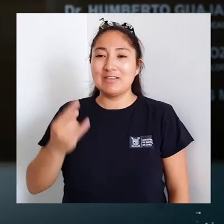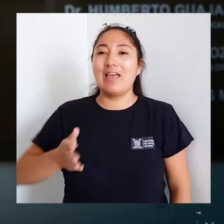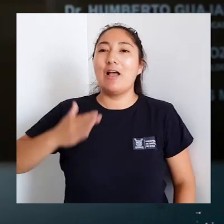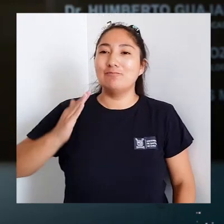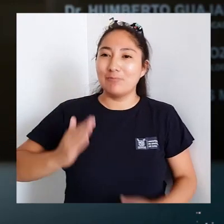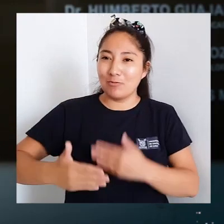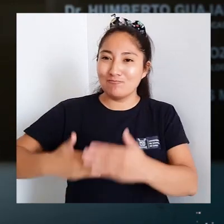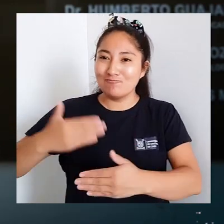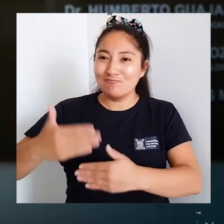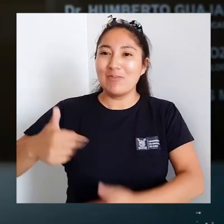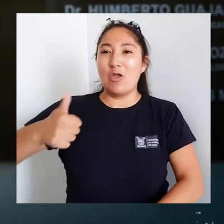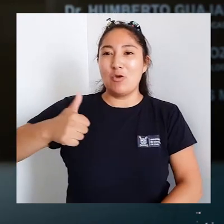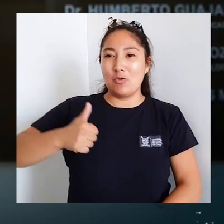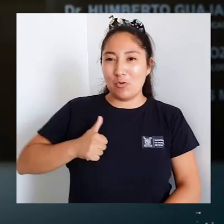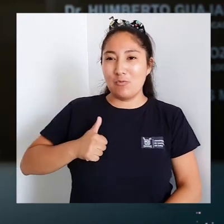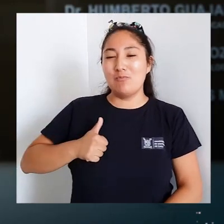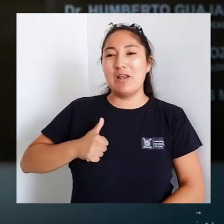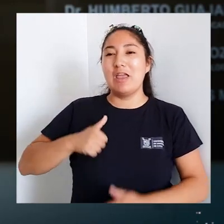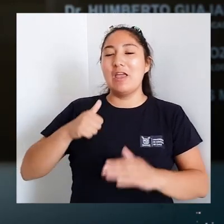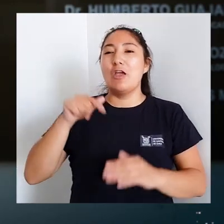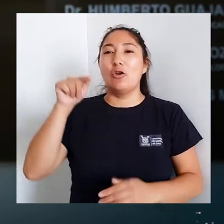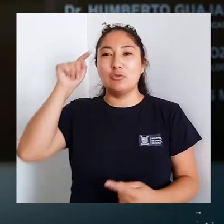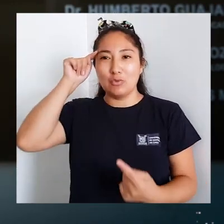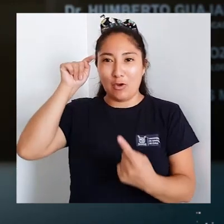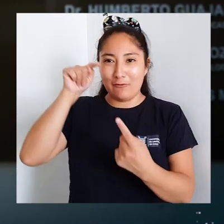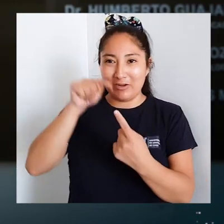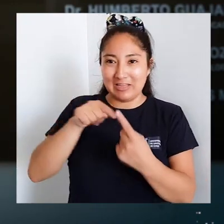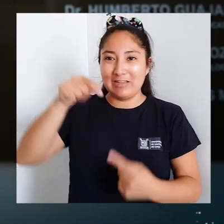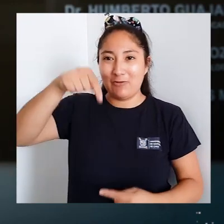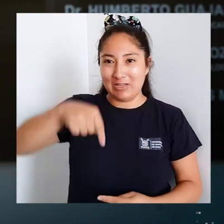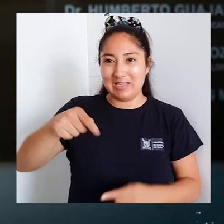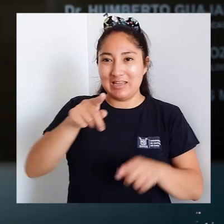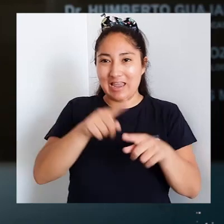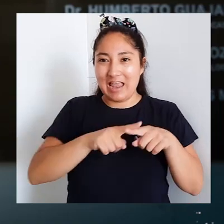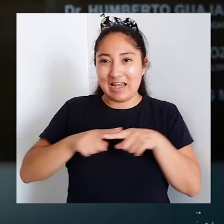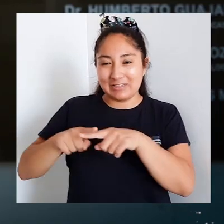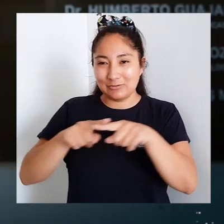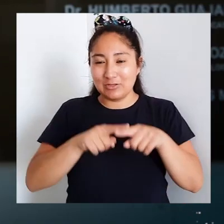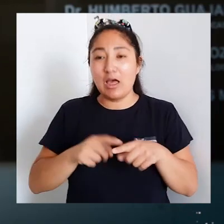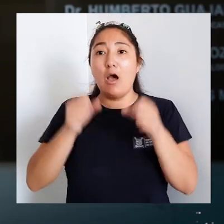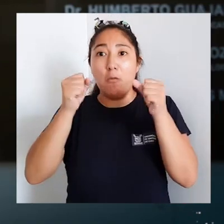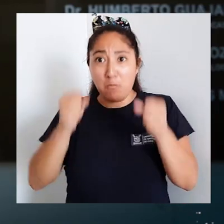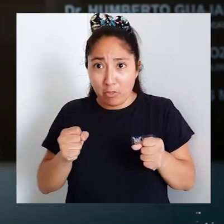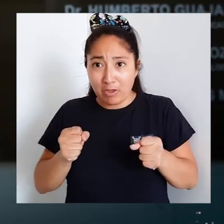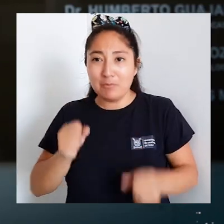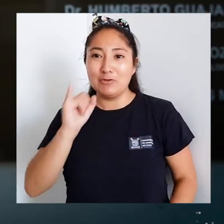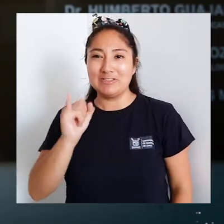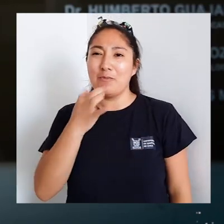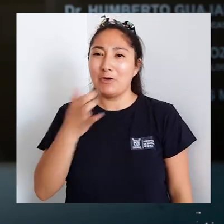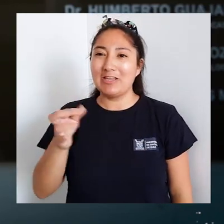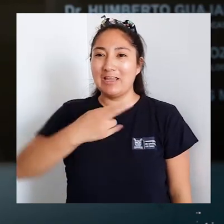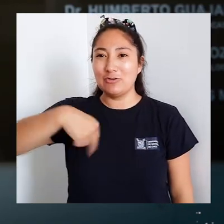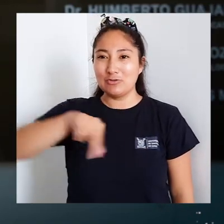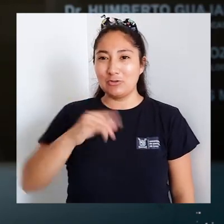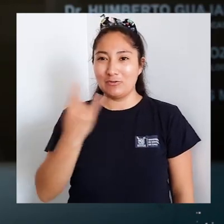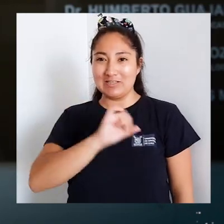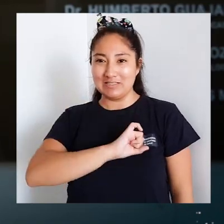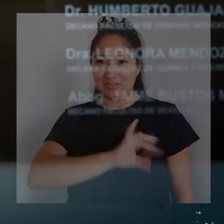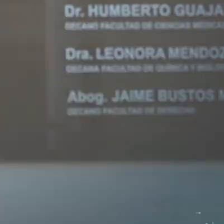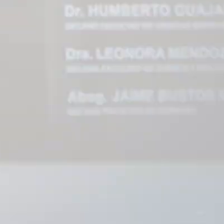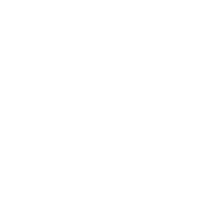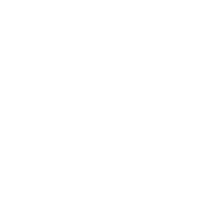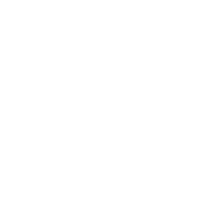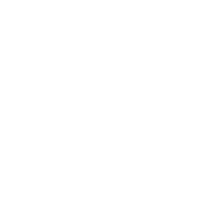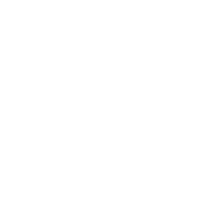siga cumpliendo ese papel fundamental que tiene en nuestra sociedad. Podemos hacerlo porque somos USACHE.